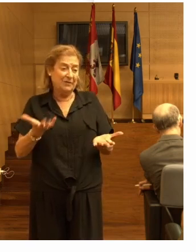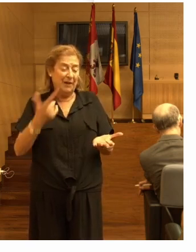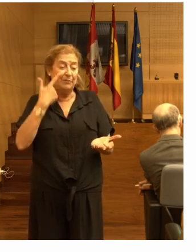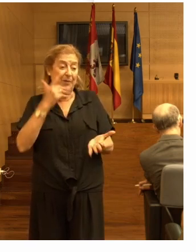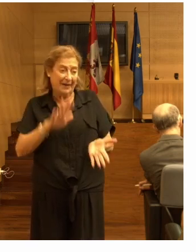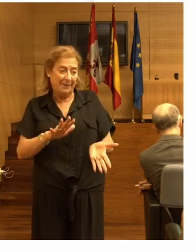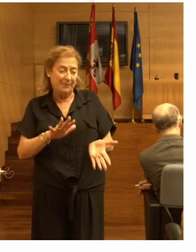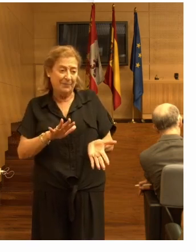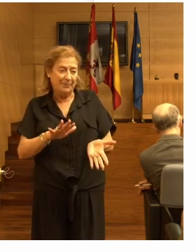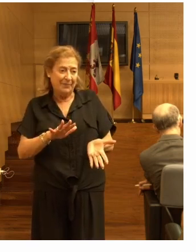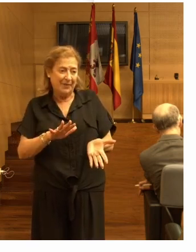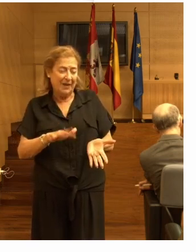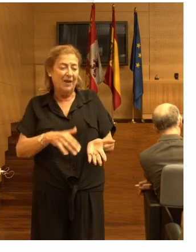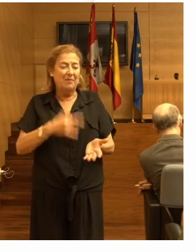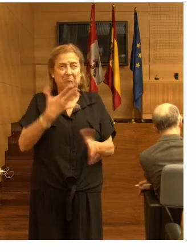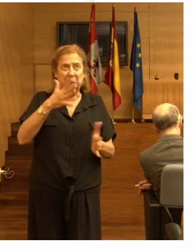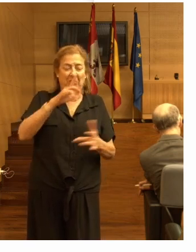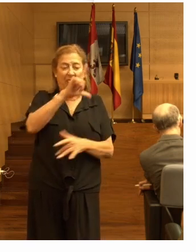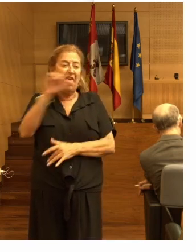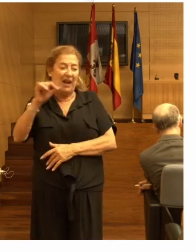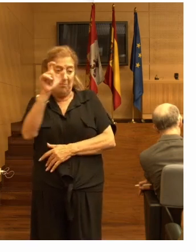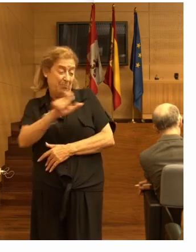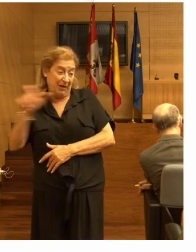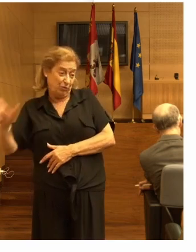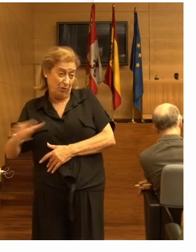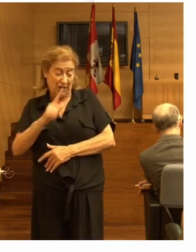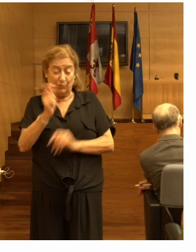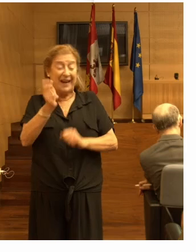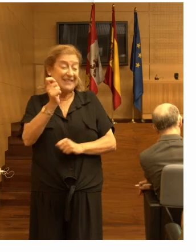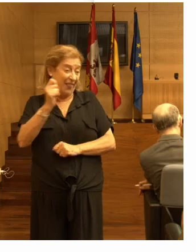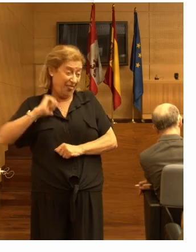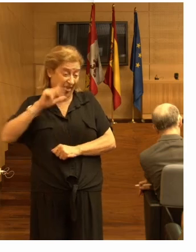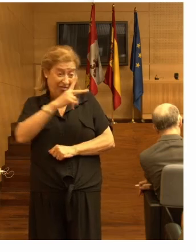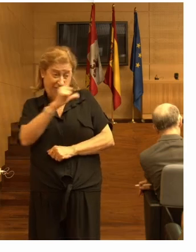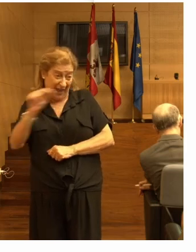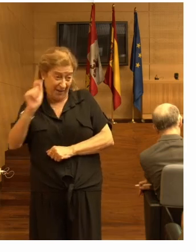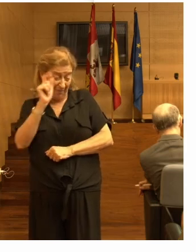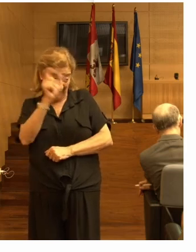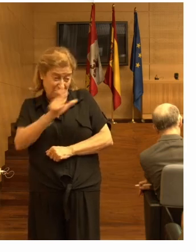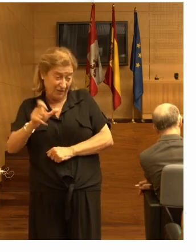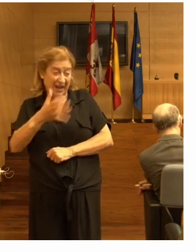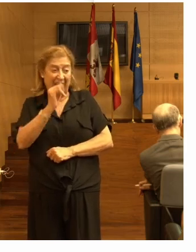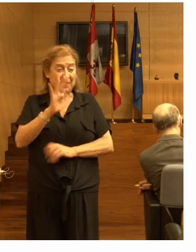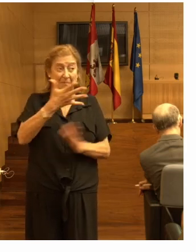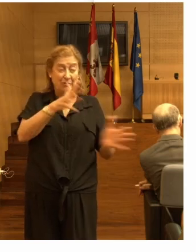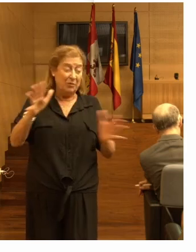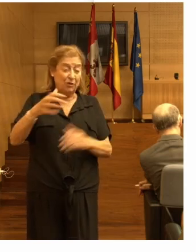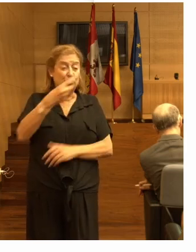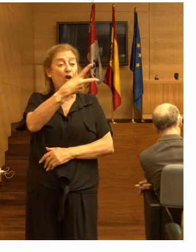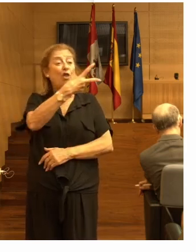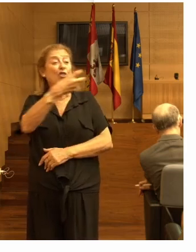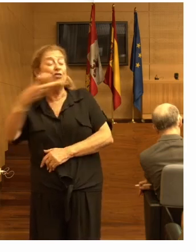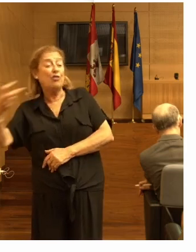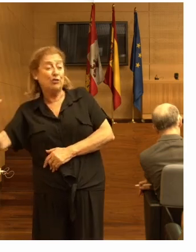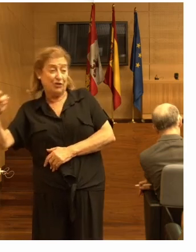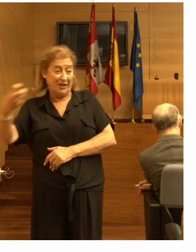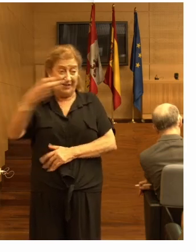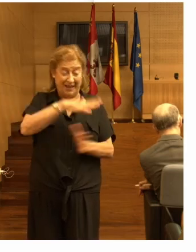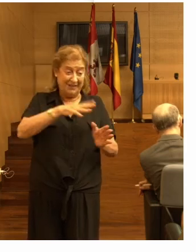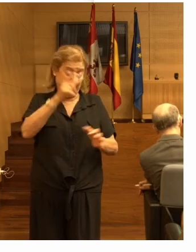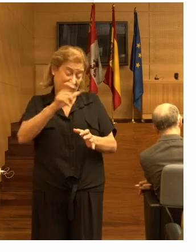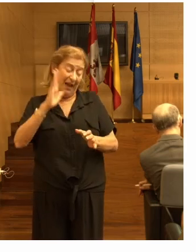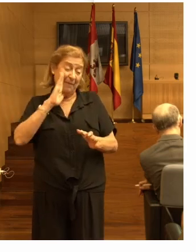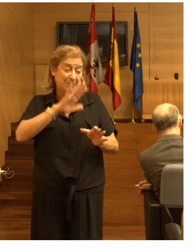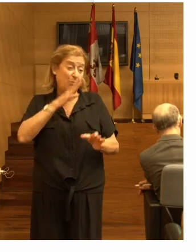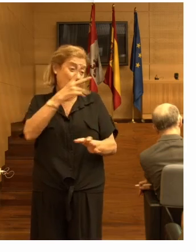ver, de unas 100 personas, una residencia de 100 personas, pues más o menos hay 200 caídas al año, dos por persona,